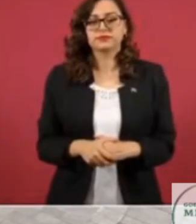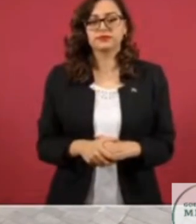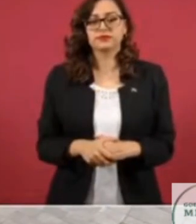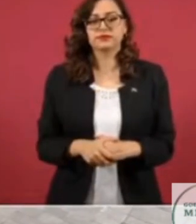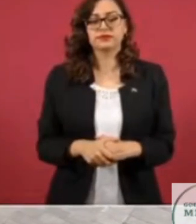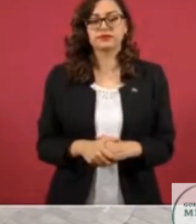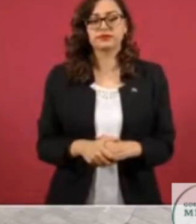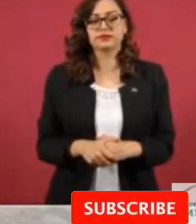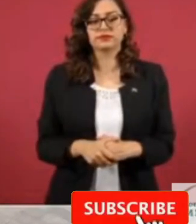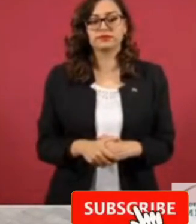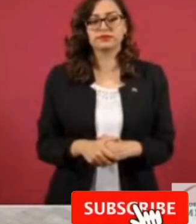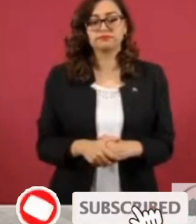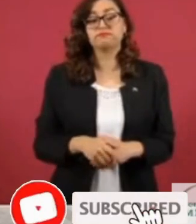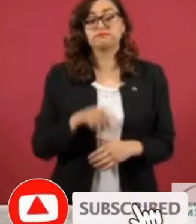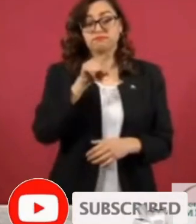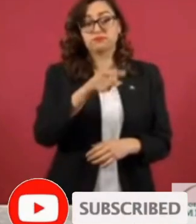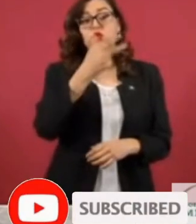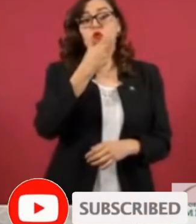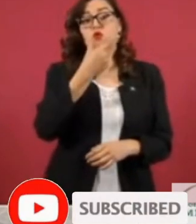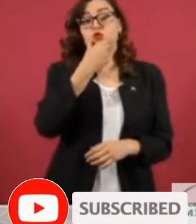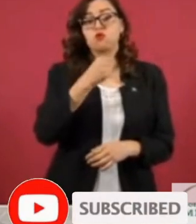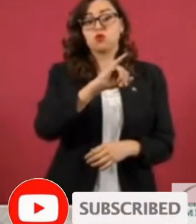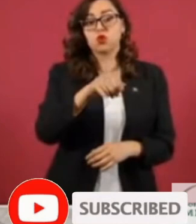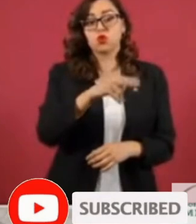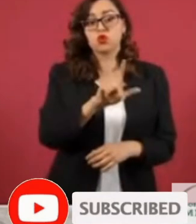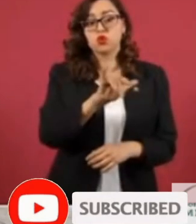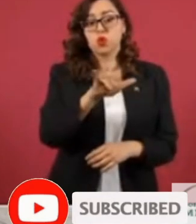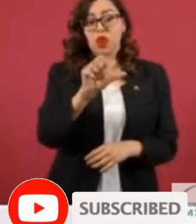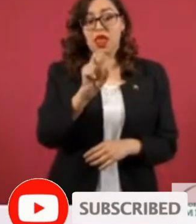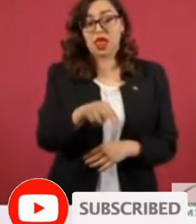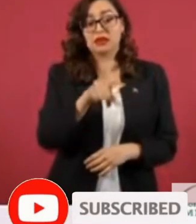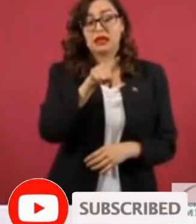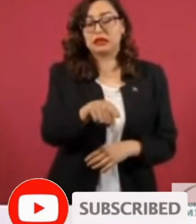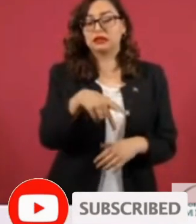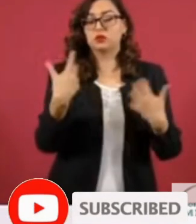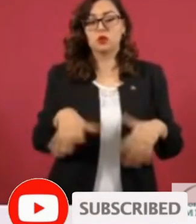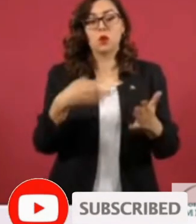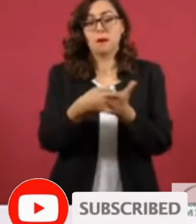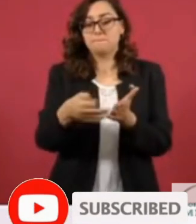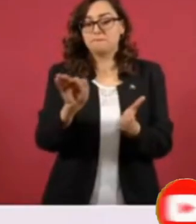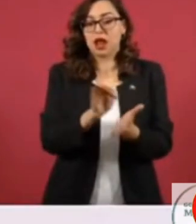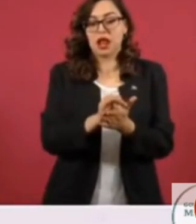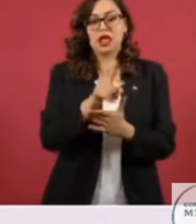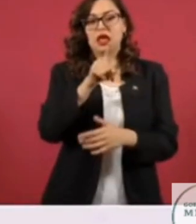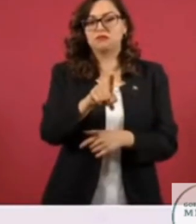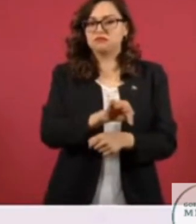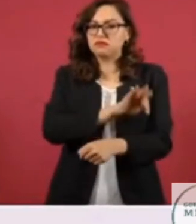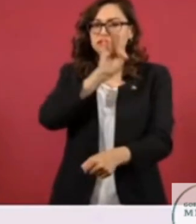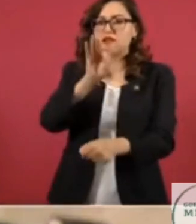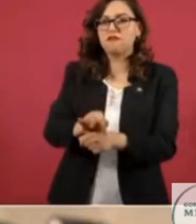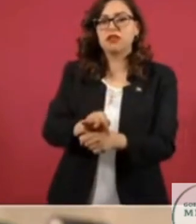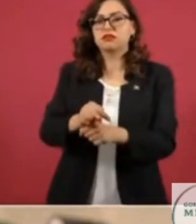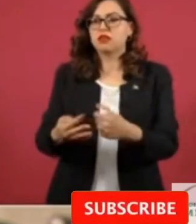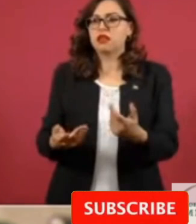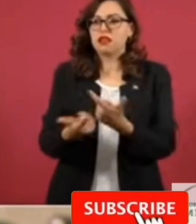Julian Assange, el Quijote de nuestro tiempo, de la libertad de expresión